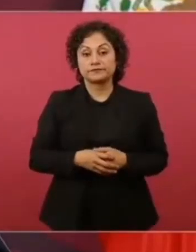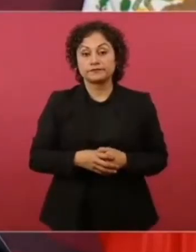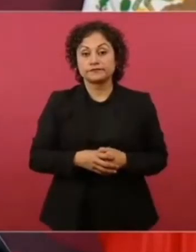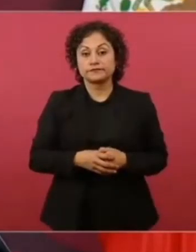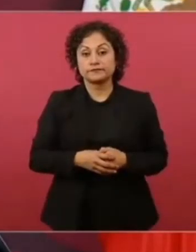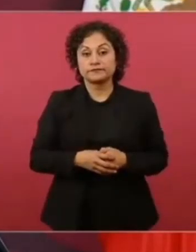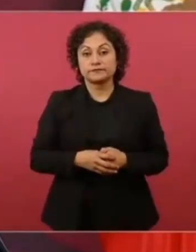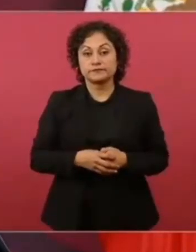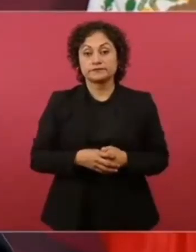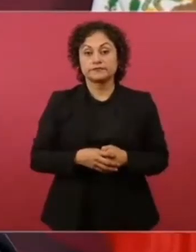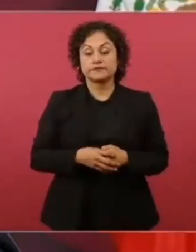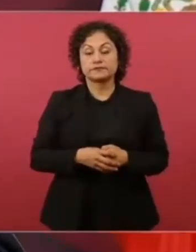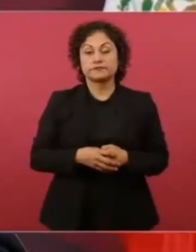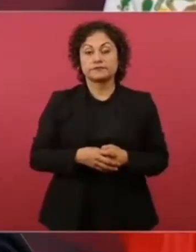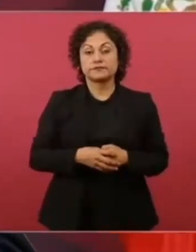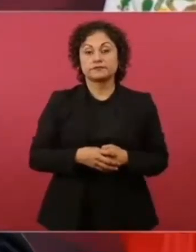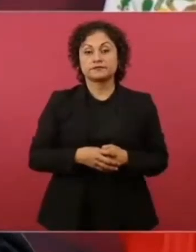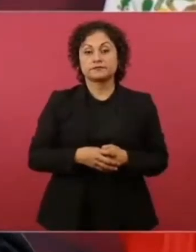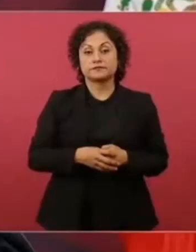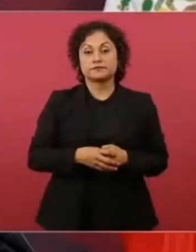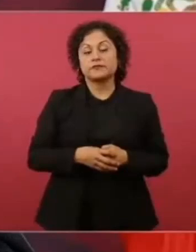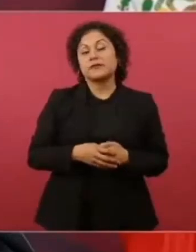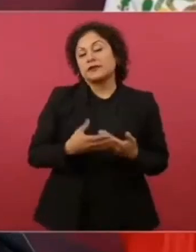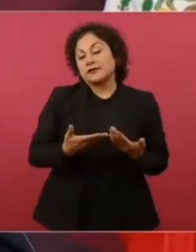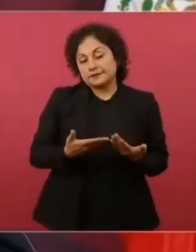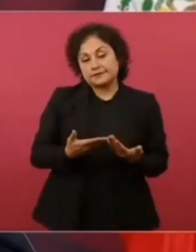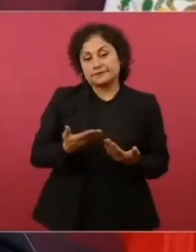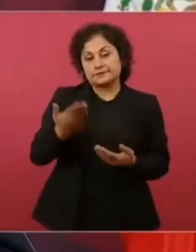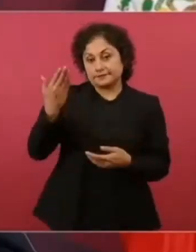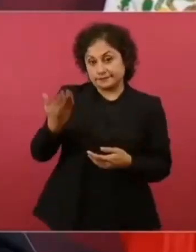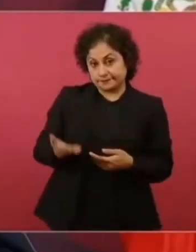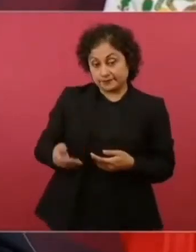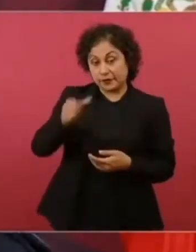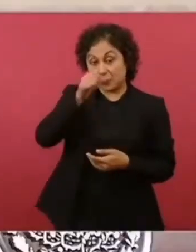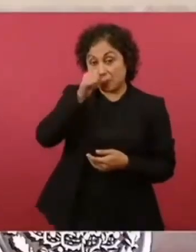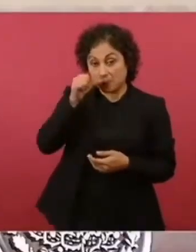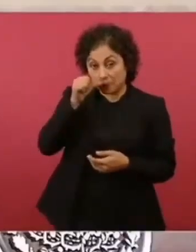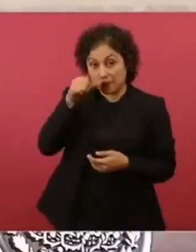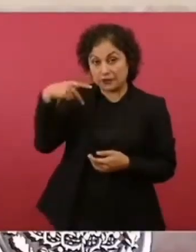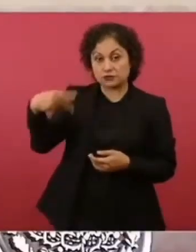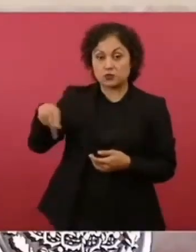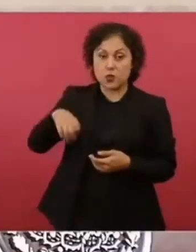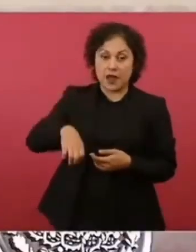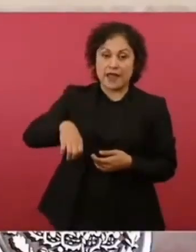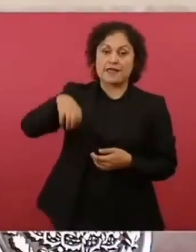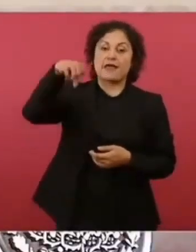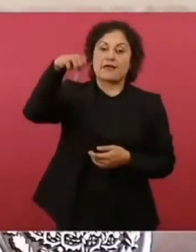lo otro es que era mayor de edad